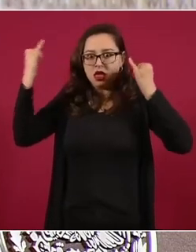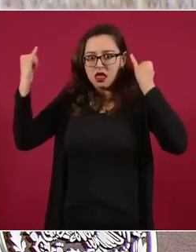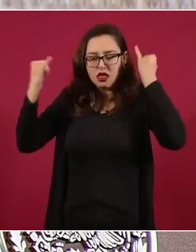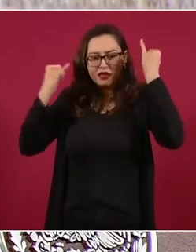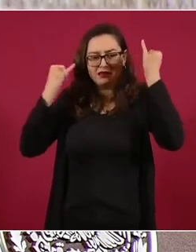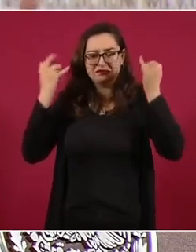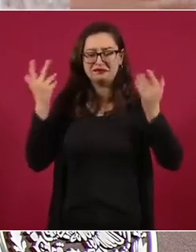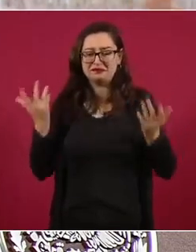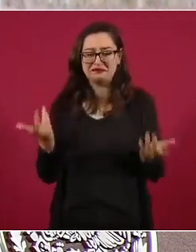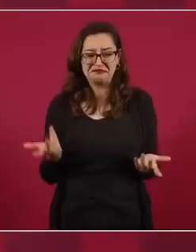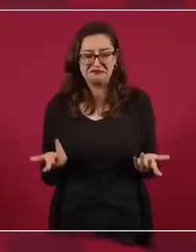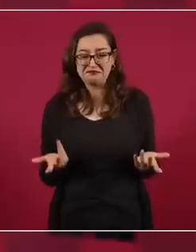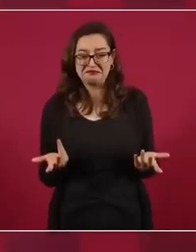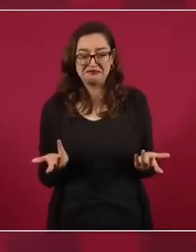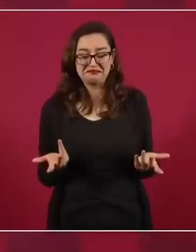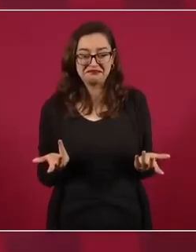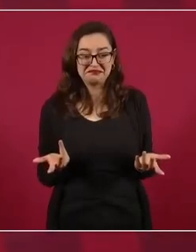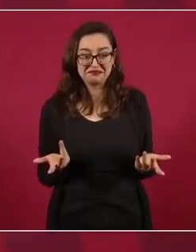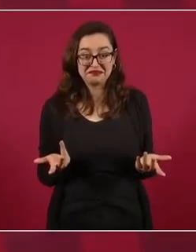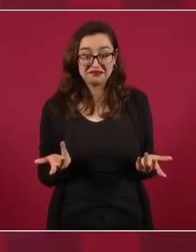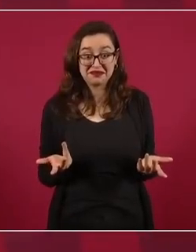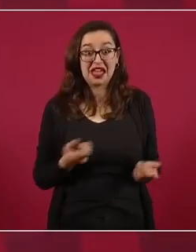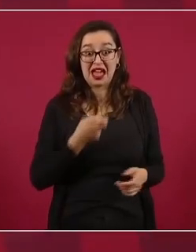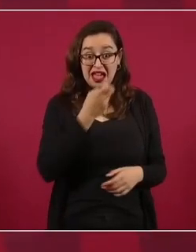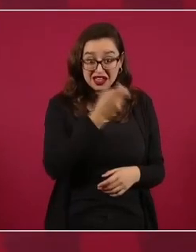si de eso se tratara